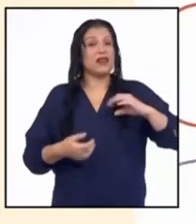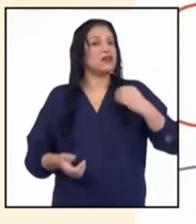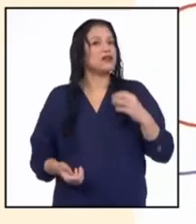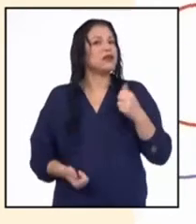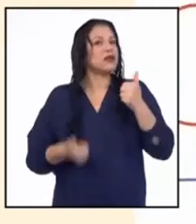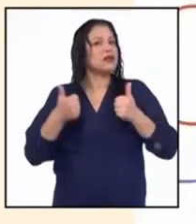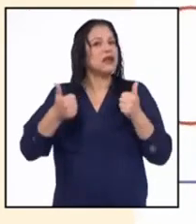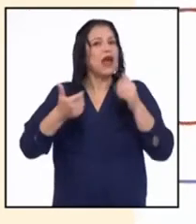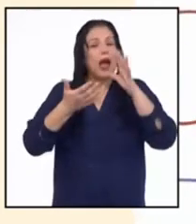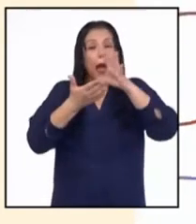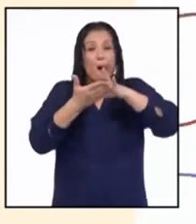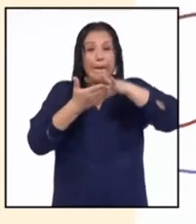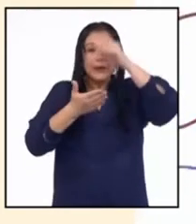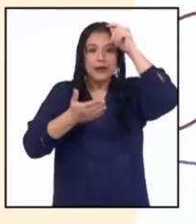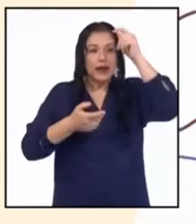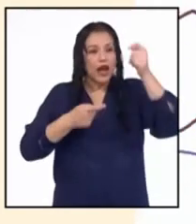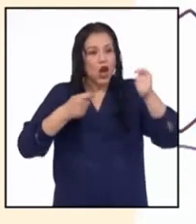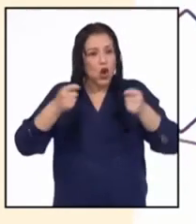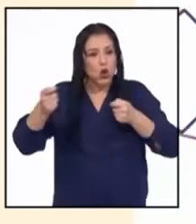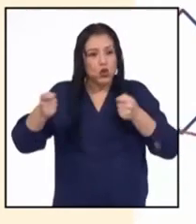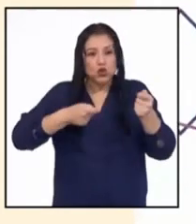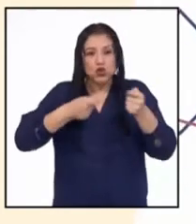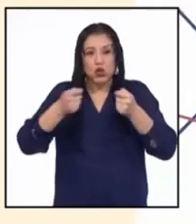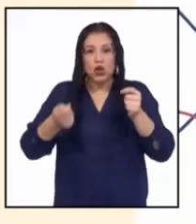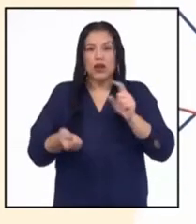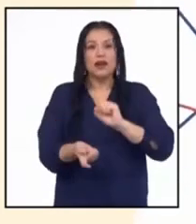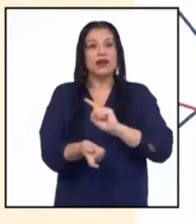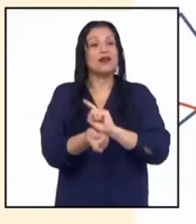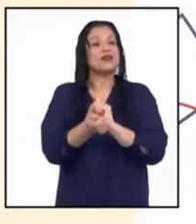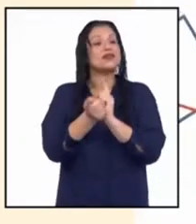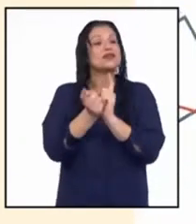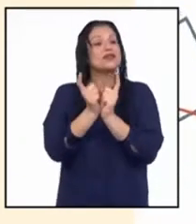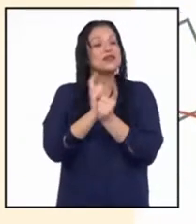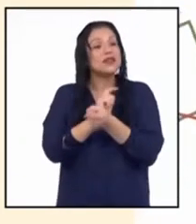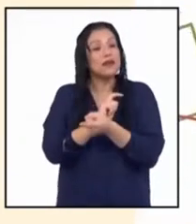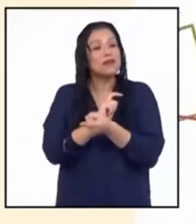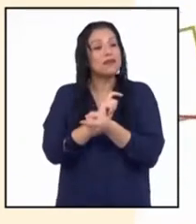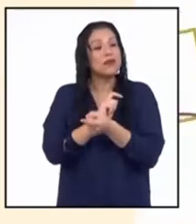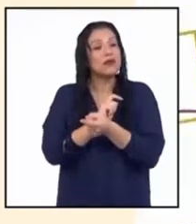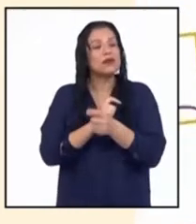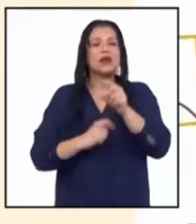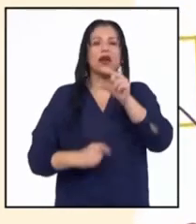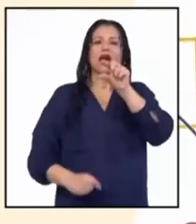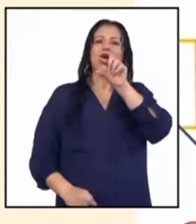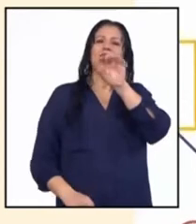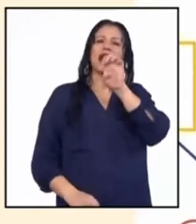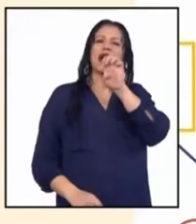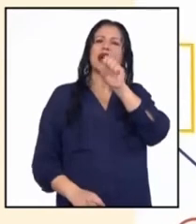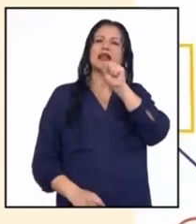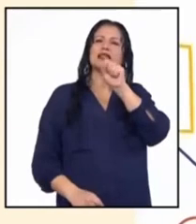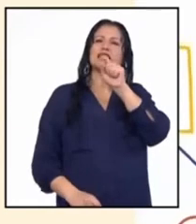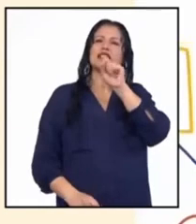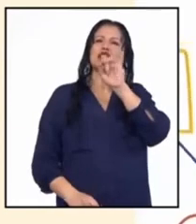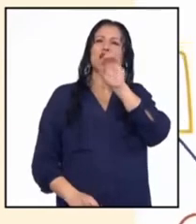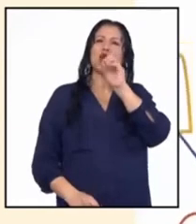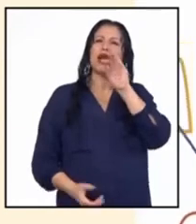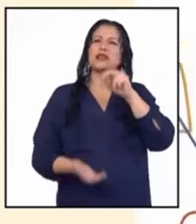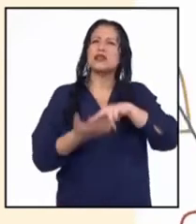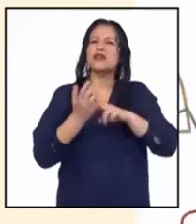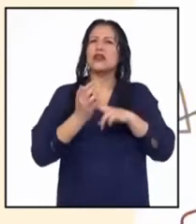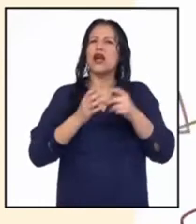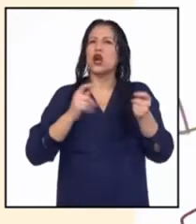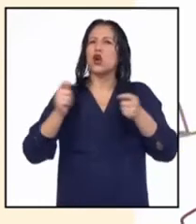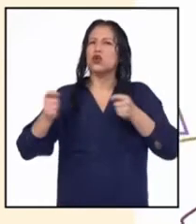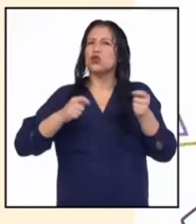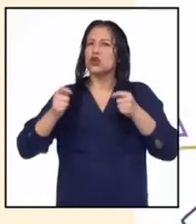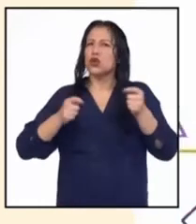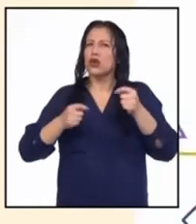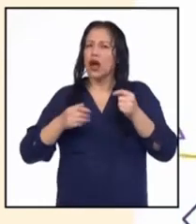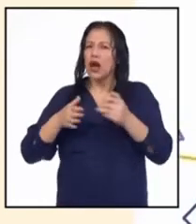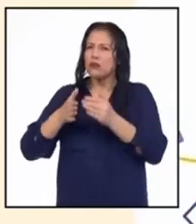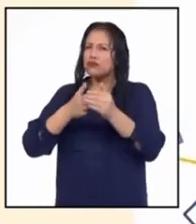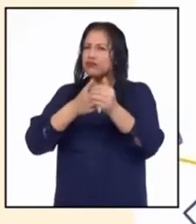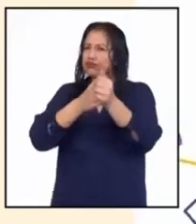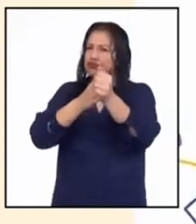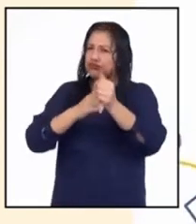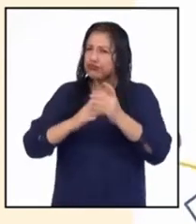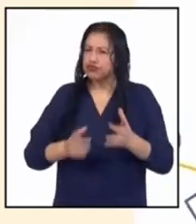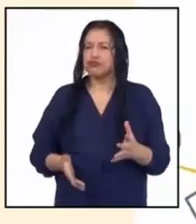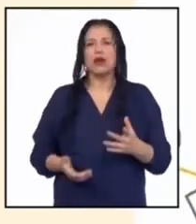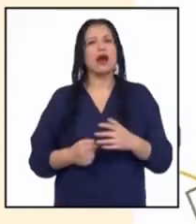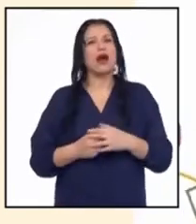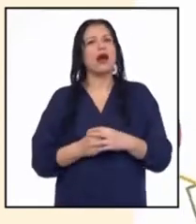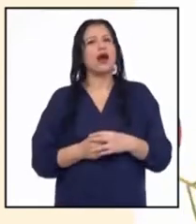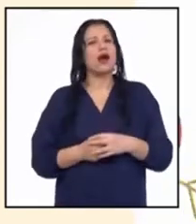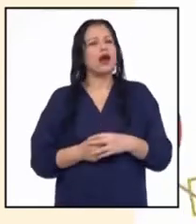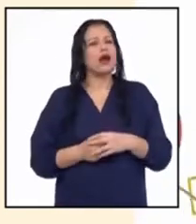aprender a gestionar dichos cambios. Gestionar significa dirigir, controlar o manejar. ¿Y